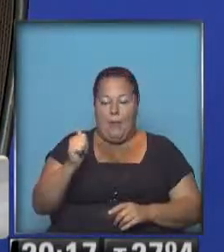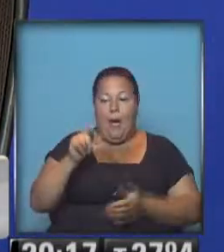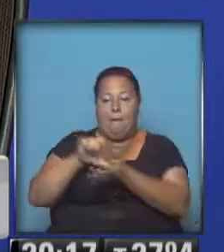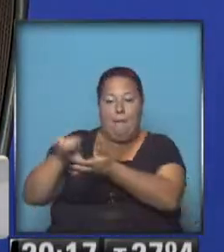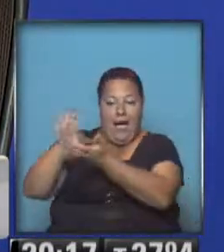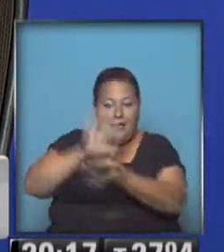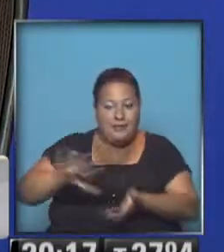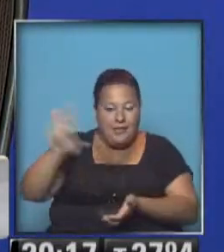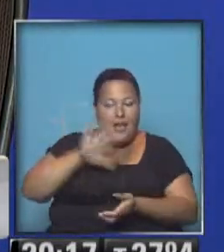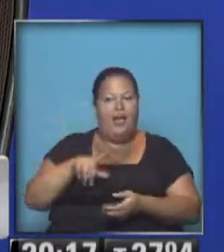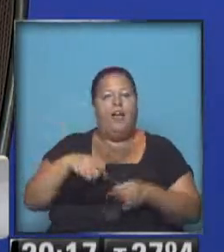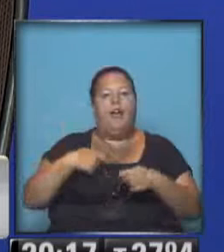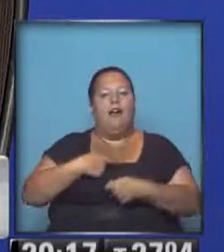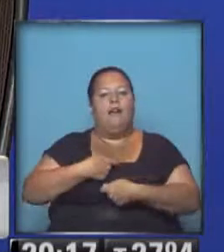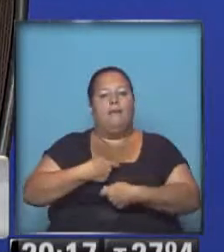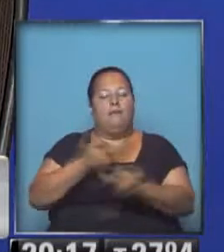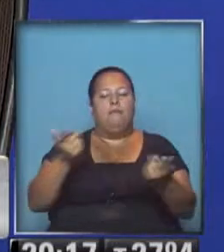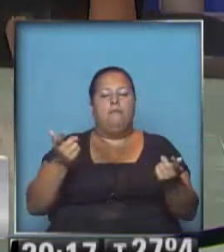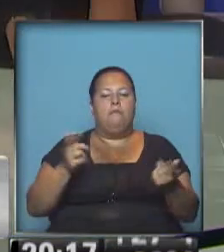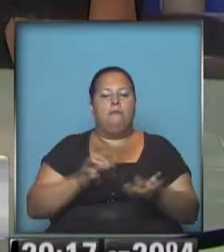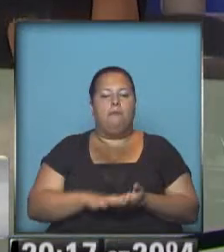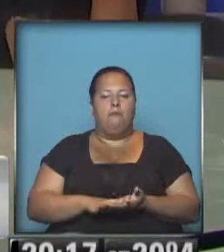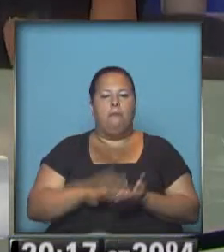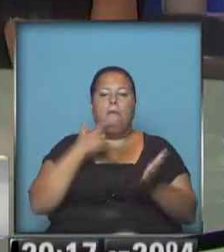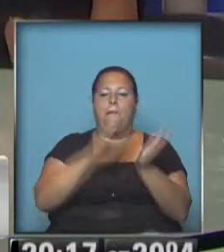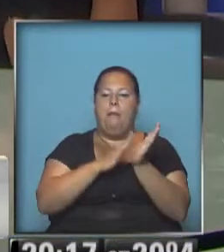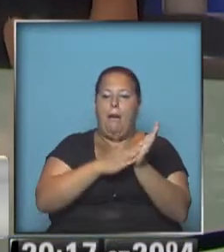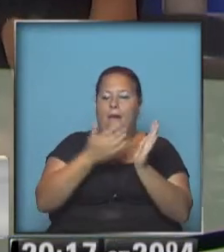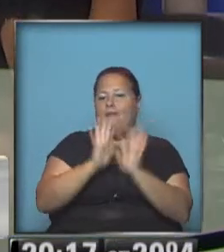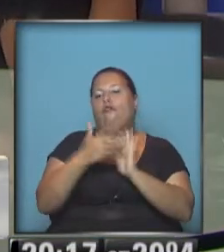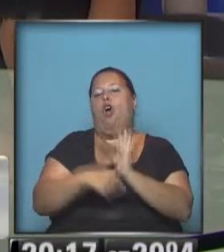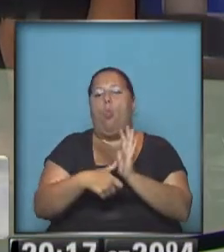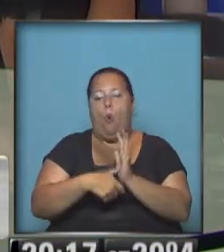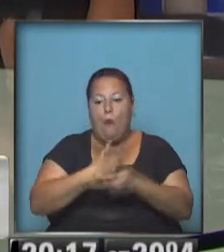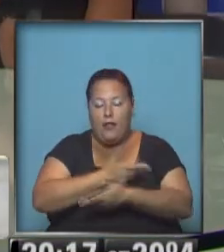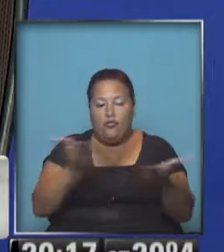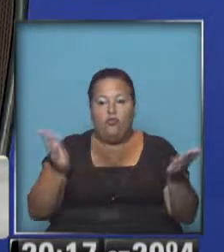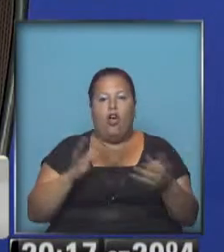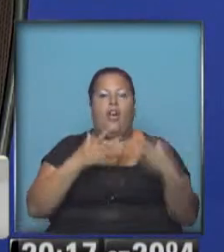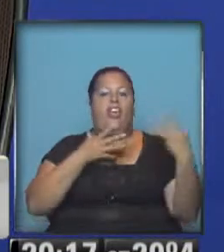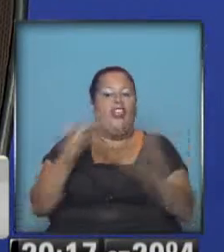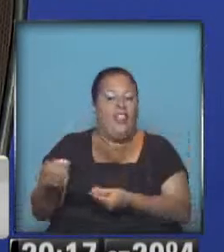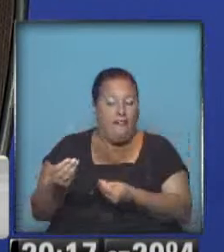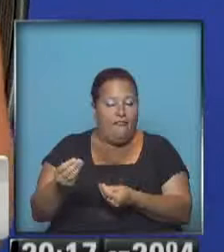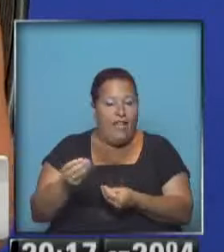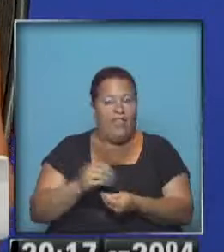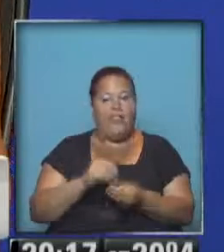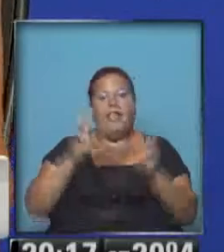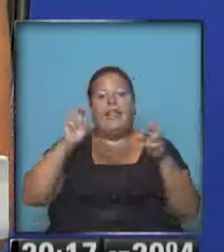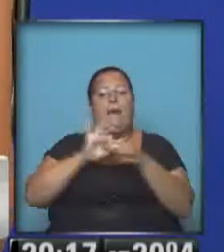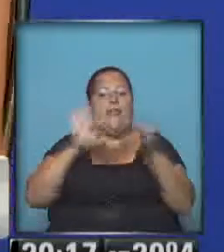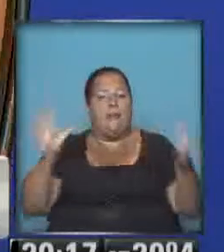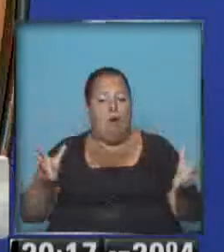han sacado un documento justamente defendiendo la parte